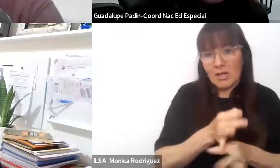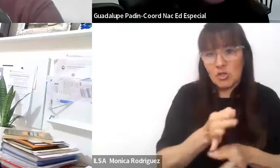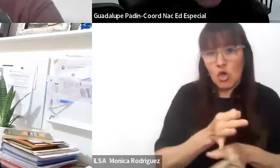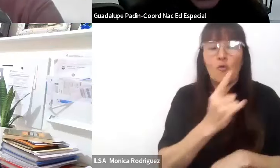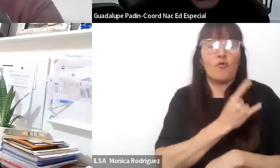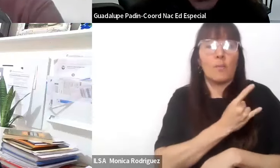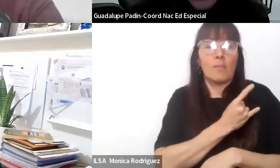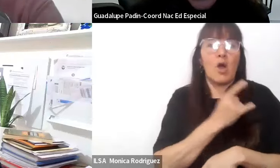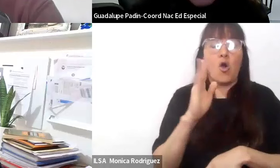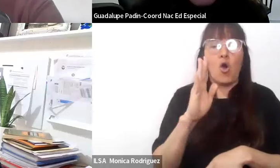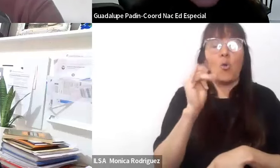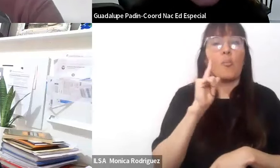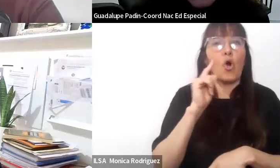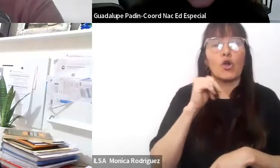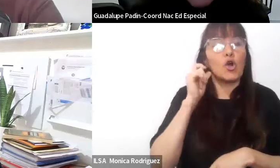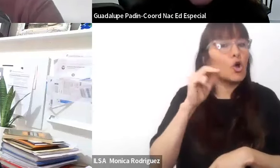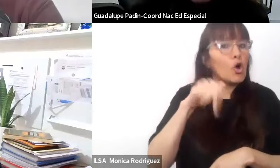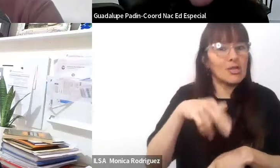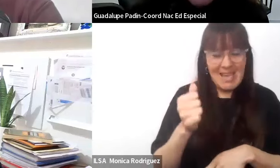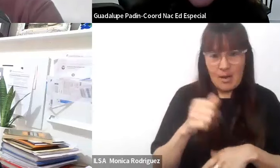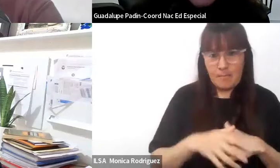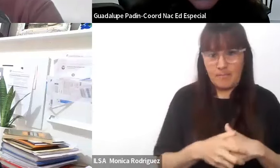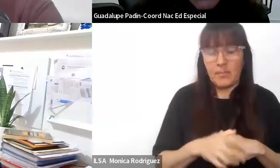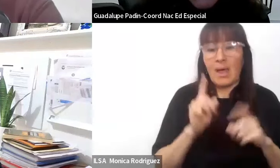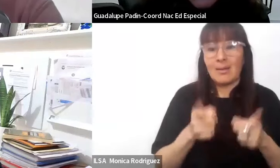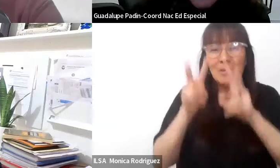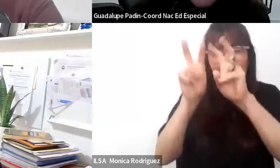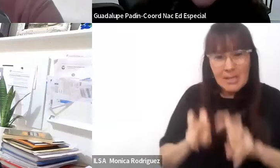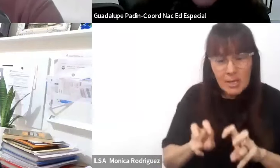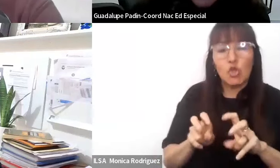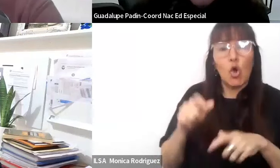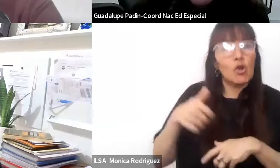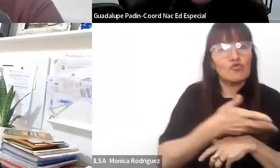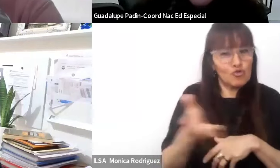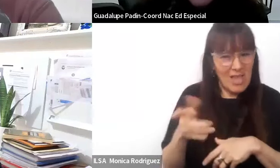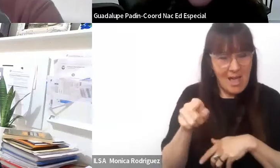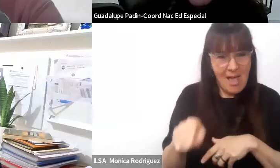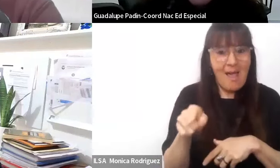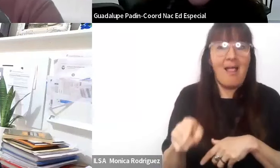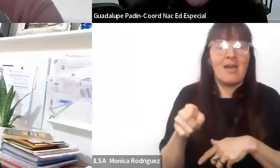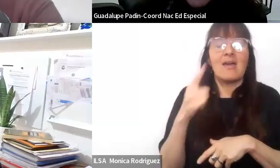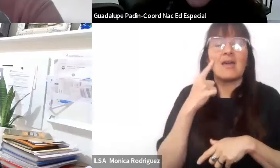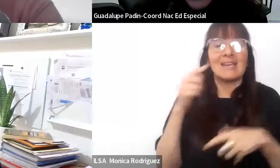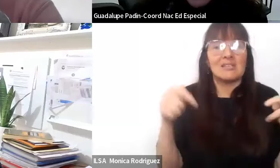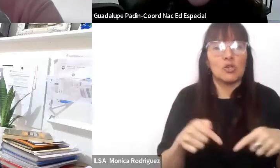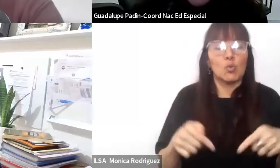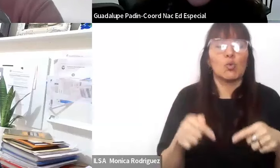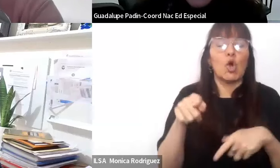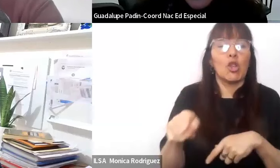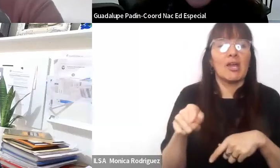Borgonia, en Villón. Además, es investigador asociado en el Instituto de Investigación sobre la Educación,